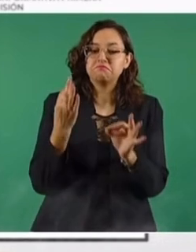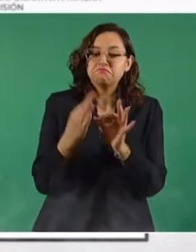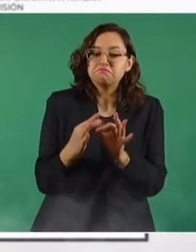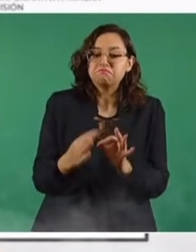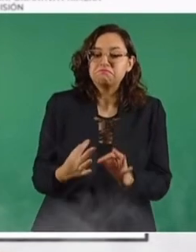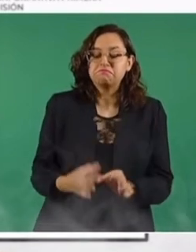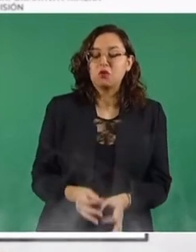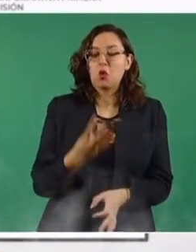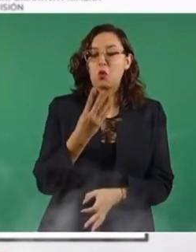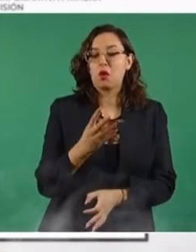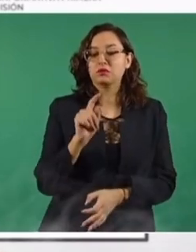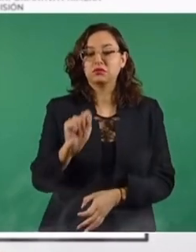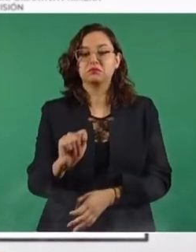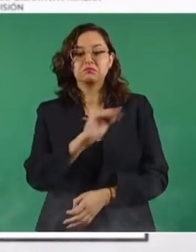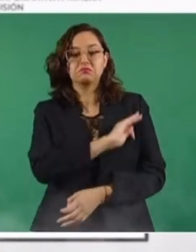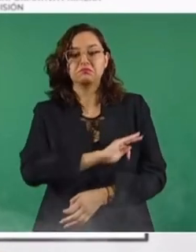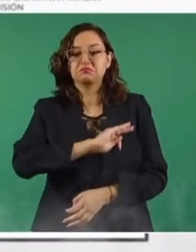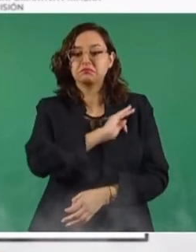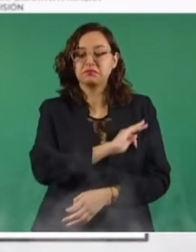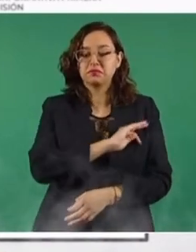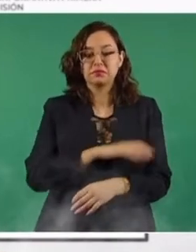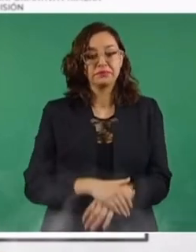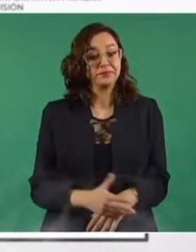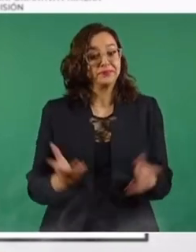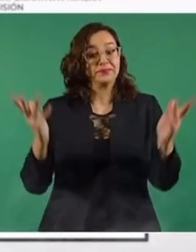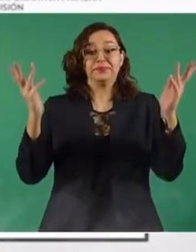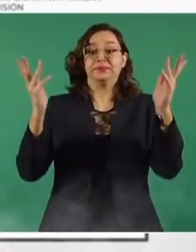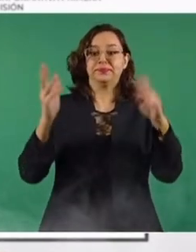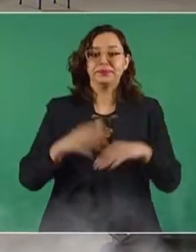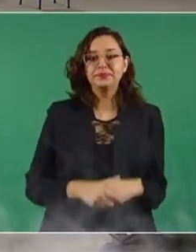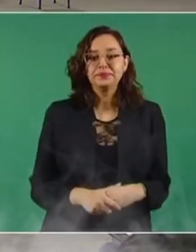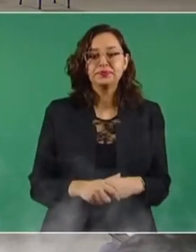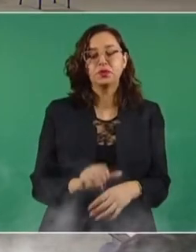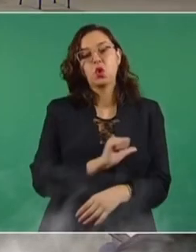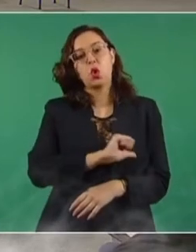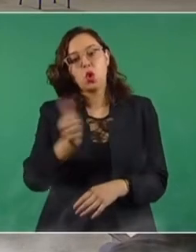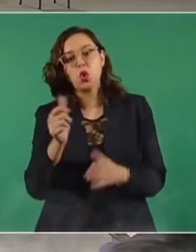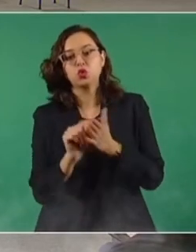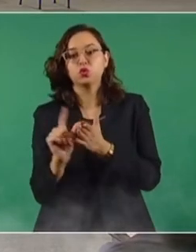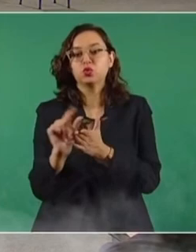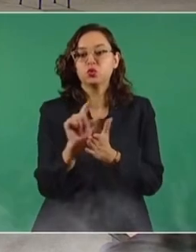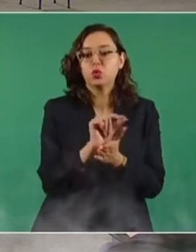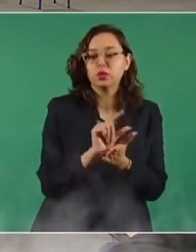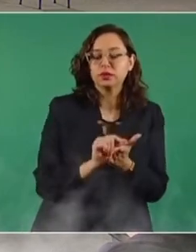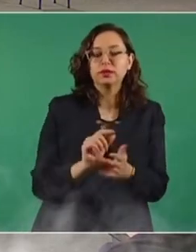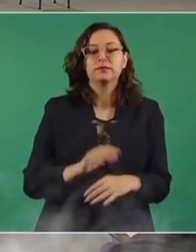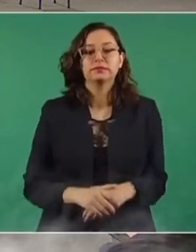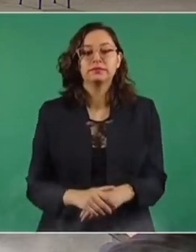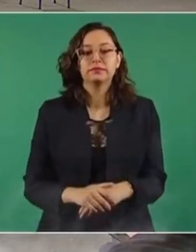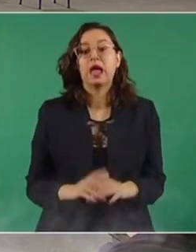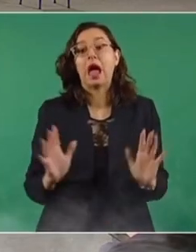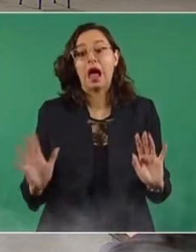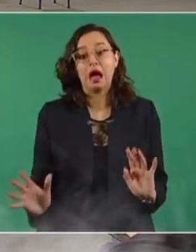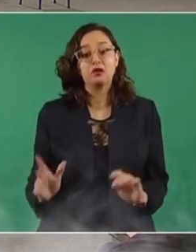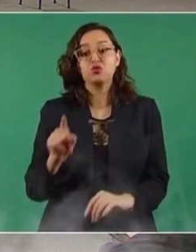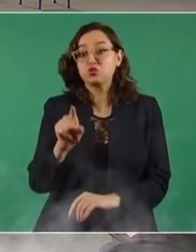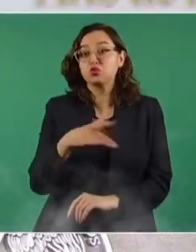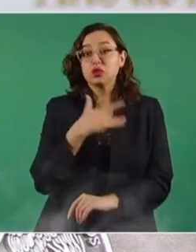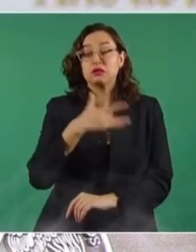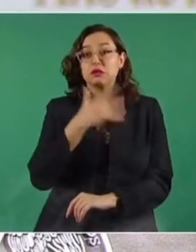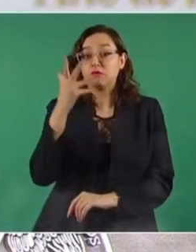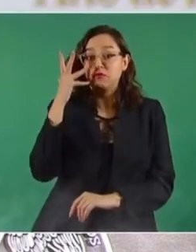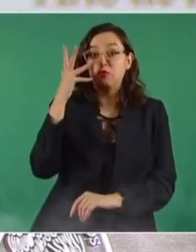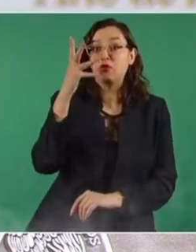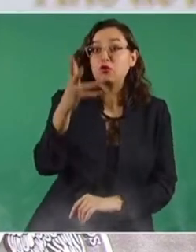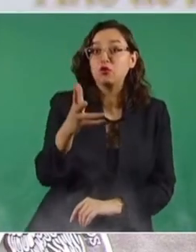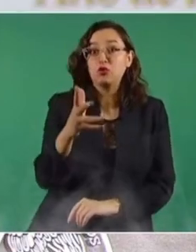la 4T para ser feliz. Válgame. Y agreguen otro tuit. Ah, y no aspirar a nada. Que